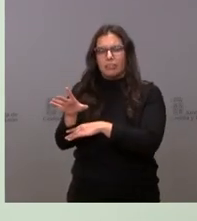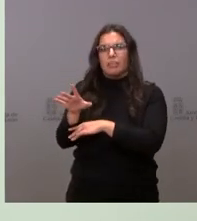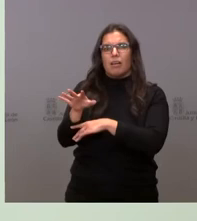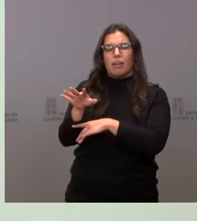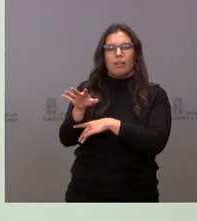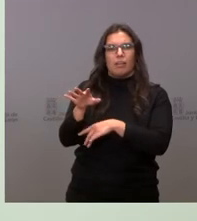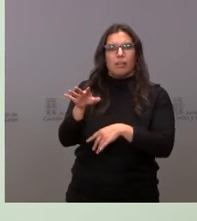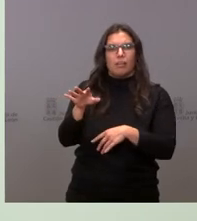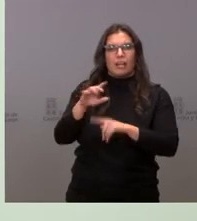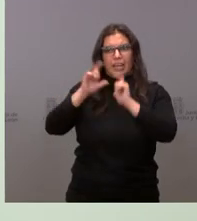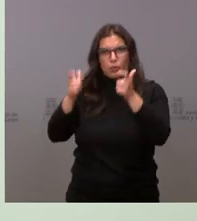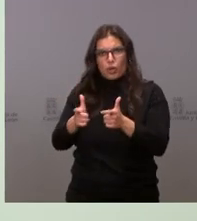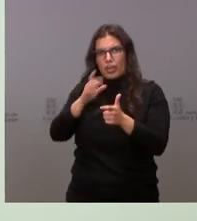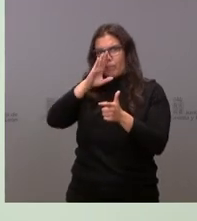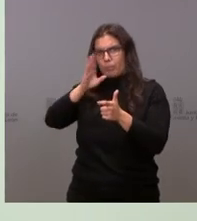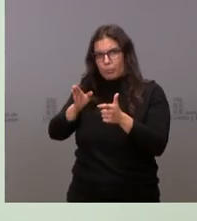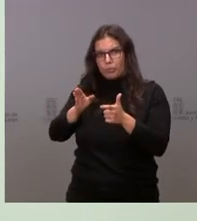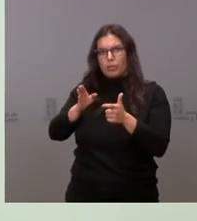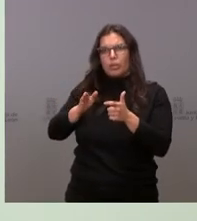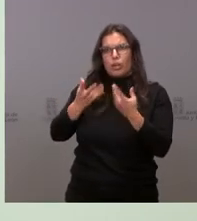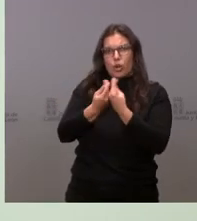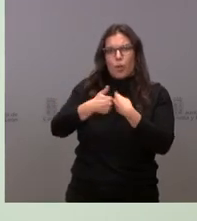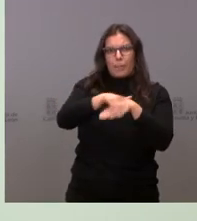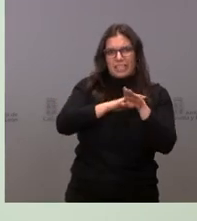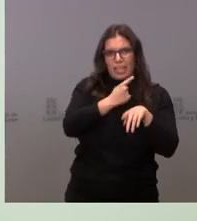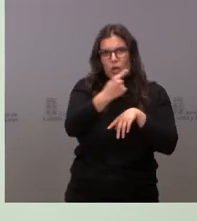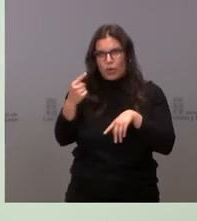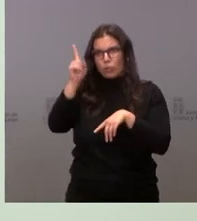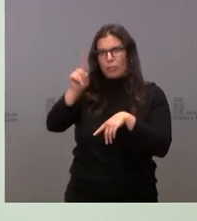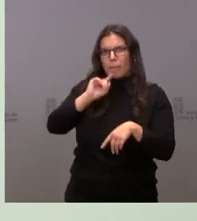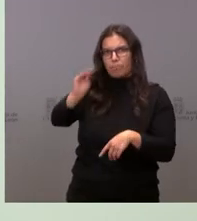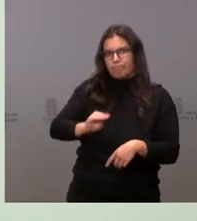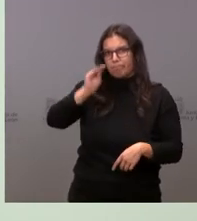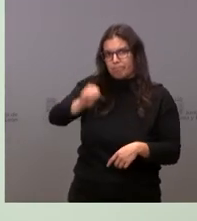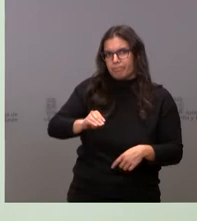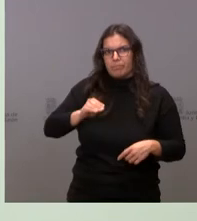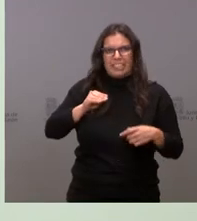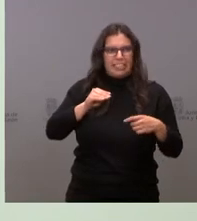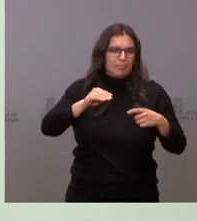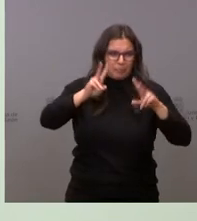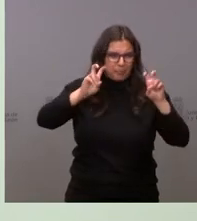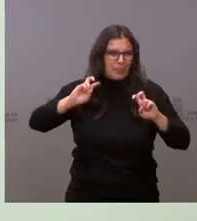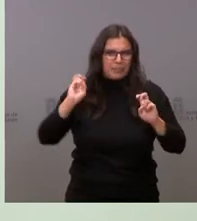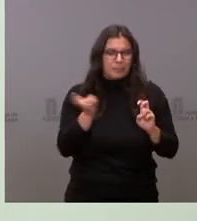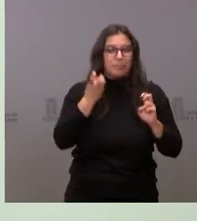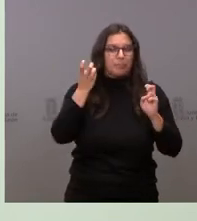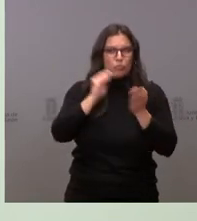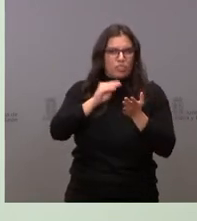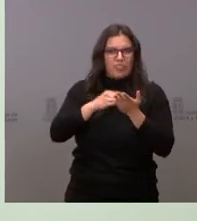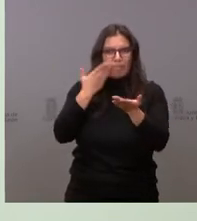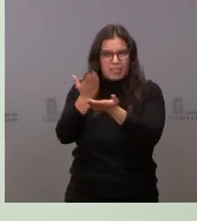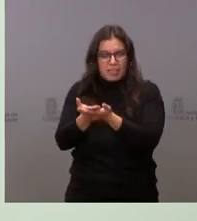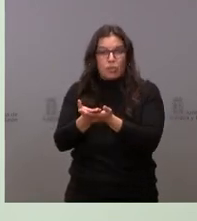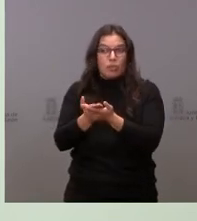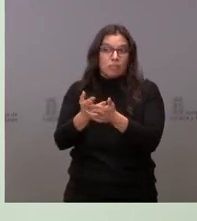hecho en reuniones con ministerios, consejerías sectoriales, etc. Por supuesto que